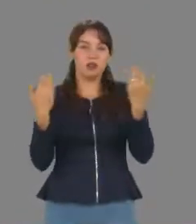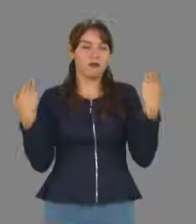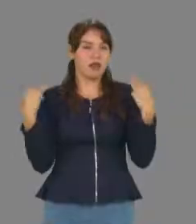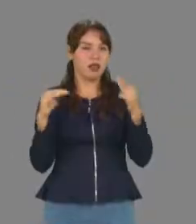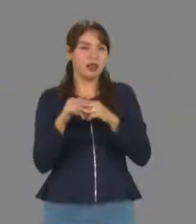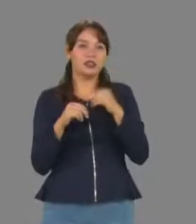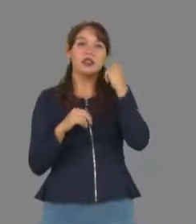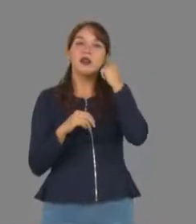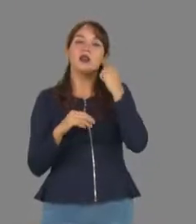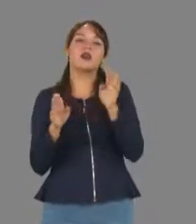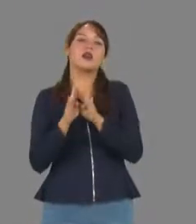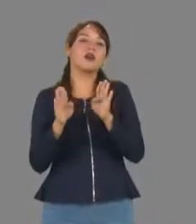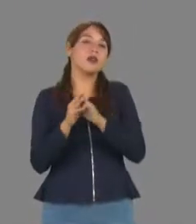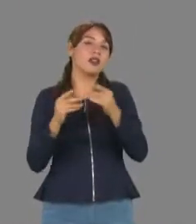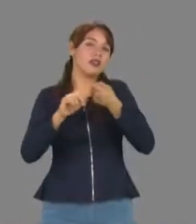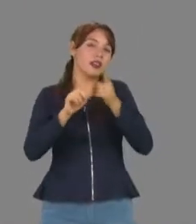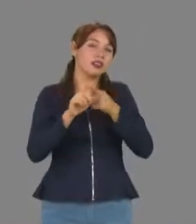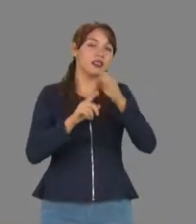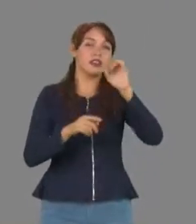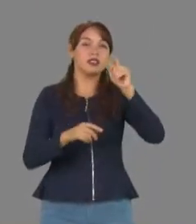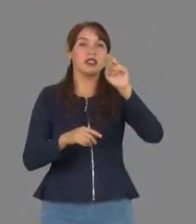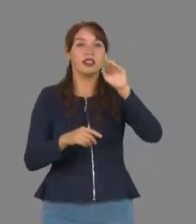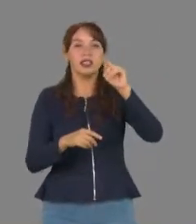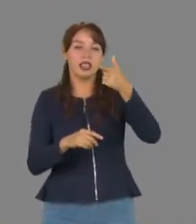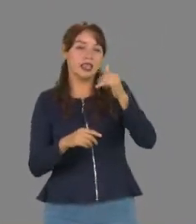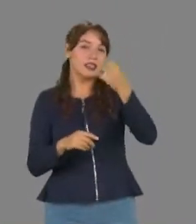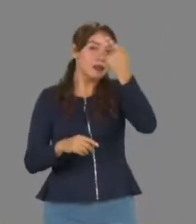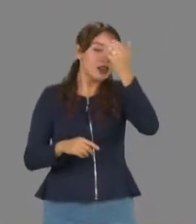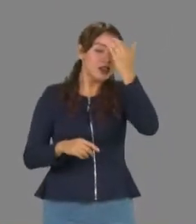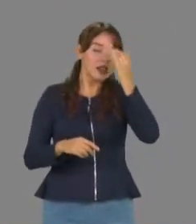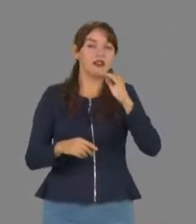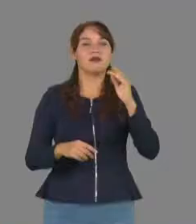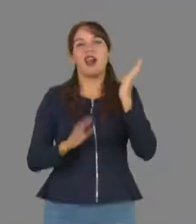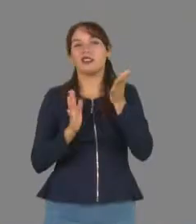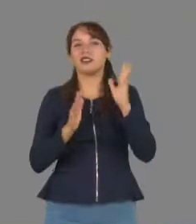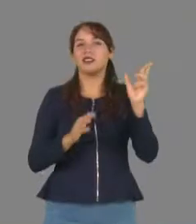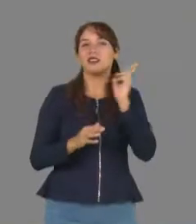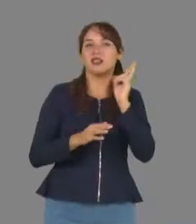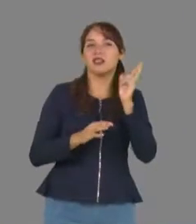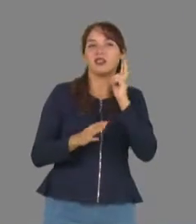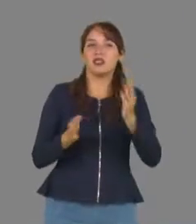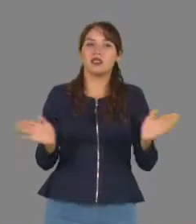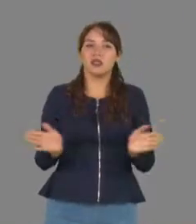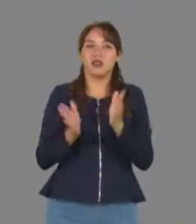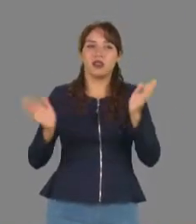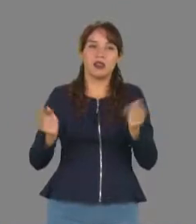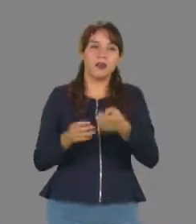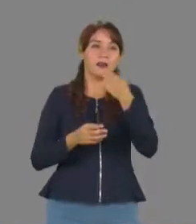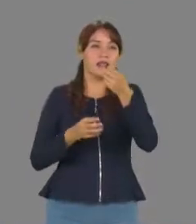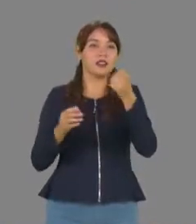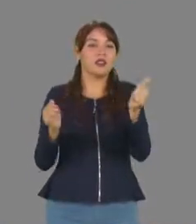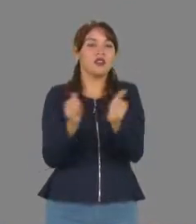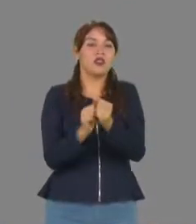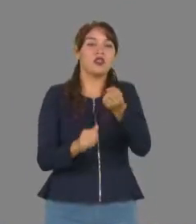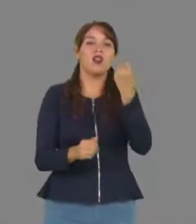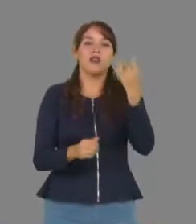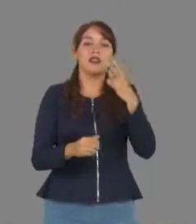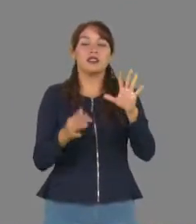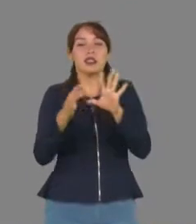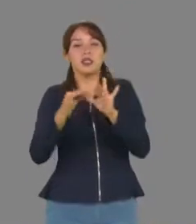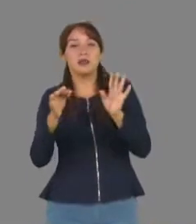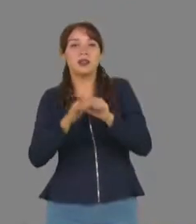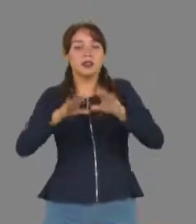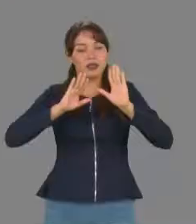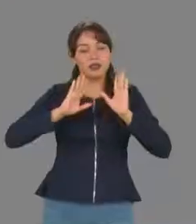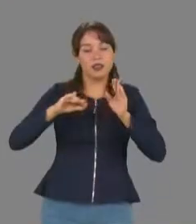Tamaulipas como parte de las estrategias de vinculación que promueve el rector José Andrés Suárez Fernández. En esta conferencia, se sensibilizó a los